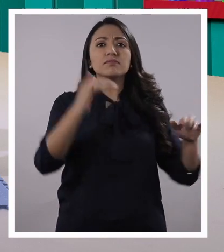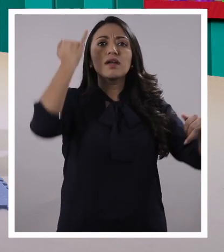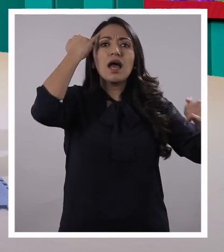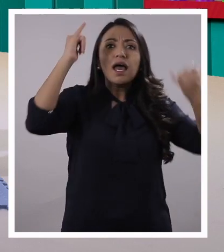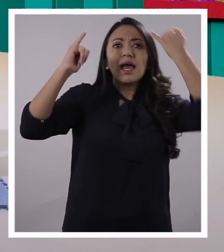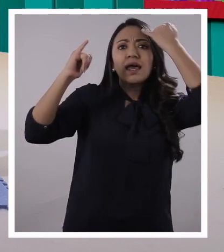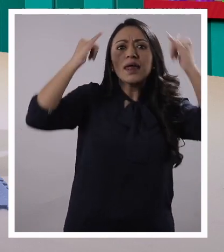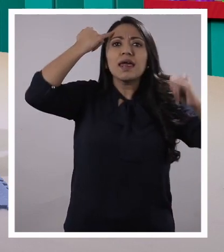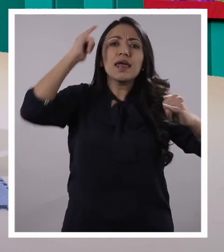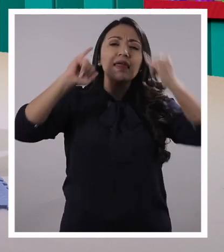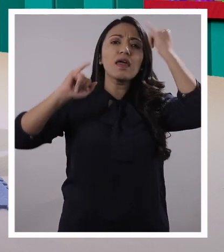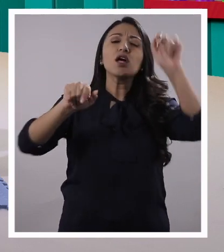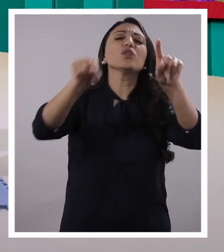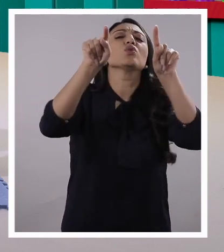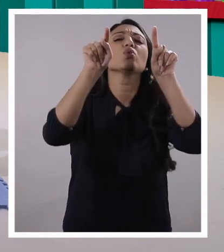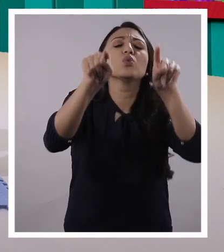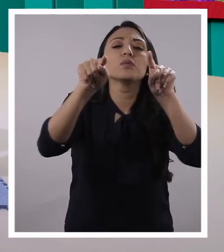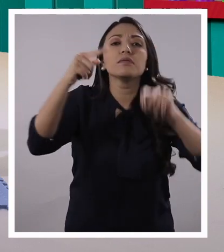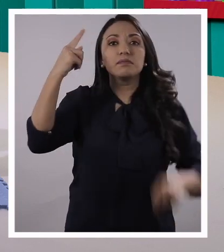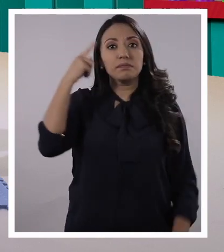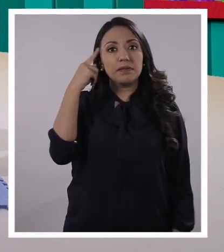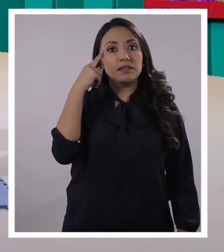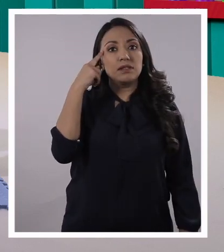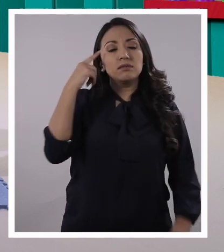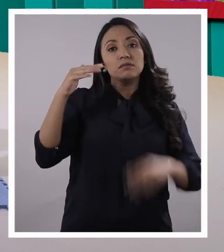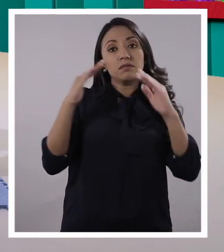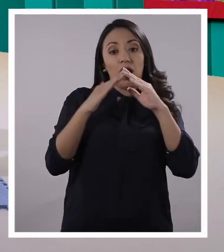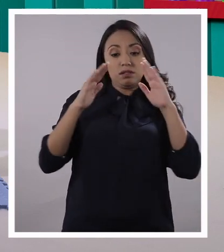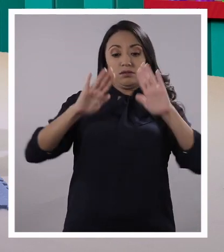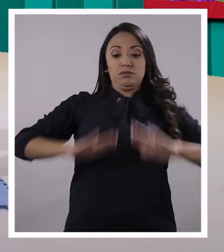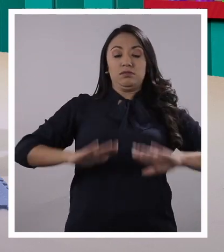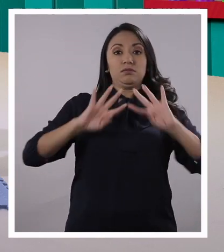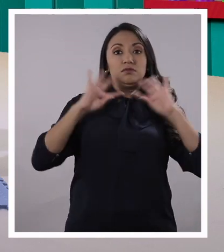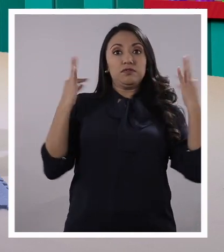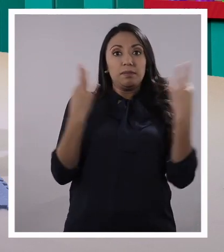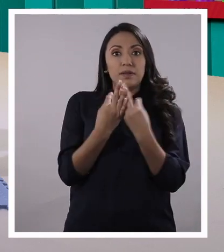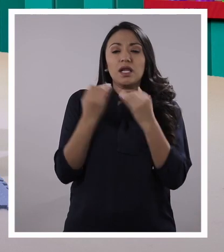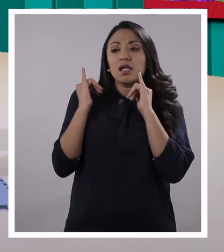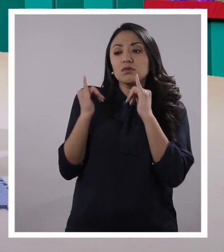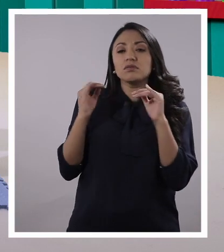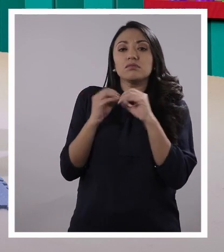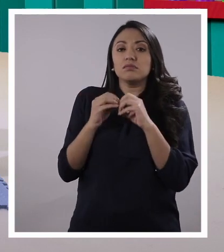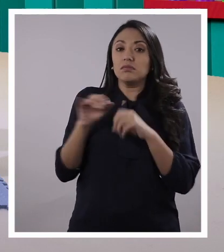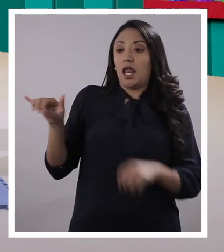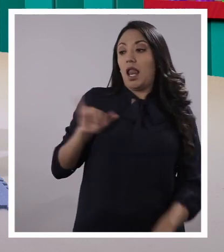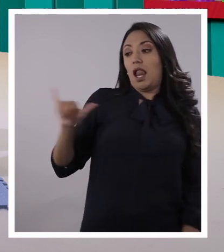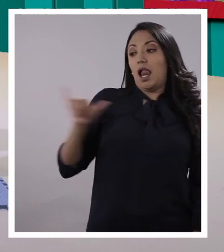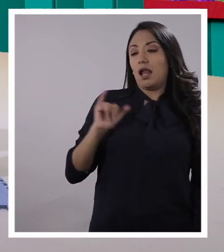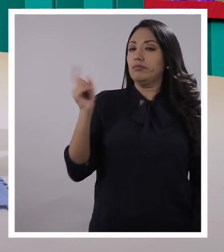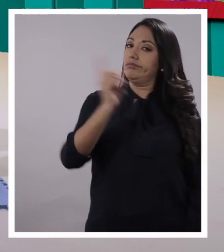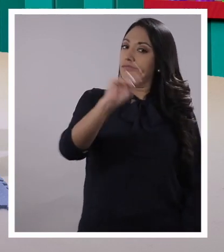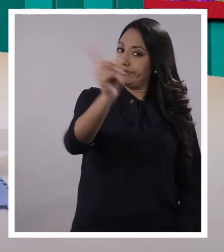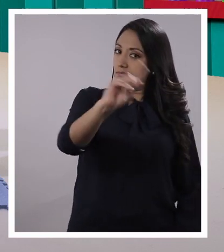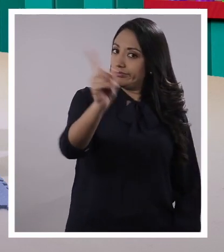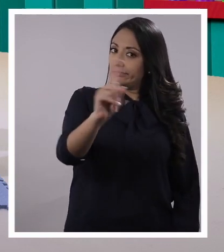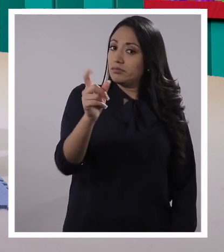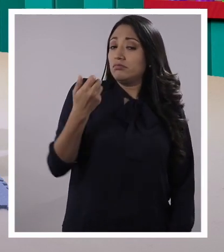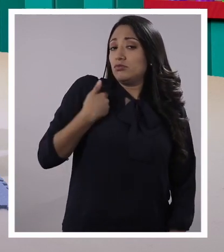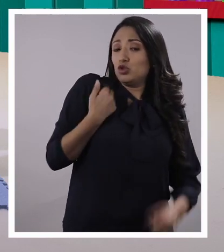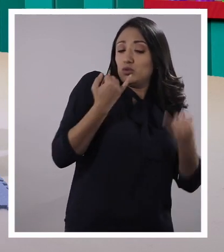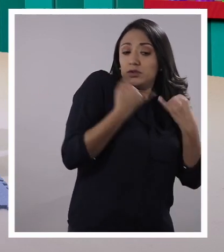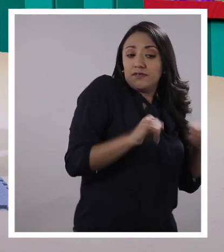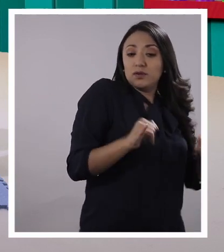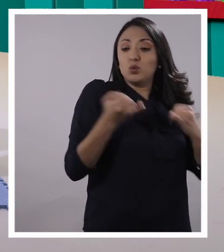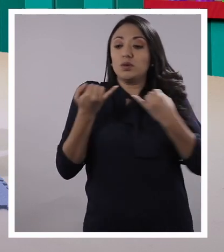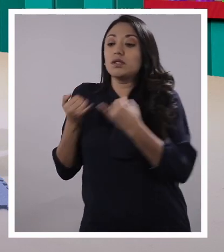de ideas, chicos. A ver, piensen ustedes, ¿qué momentos en familia disfrutan más? No pueden ser los mismos que Pancho y yo, porque somos personas